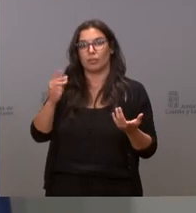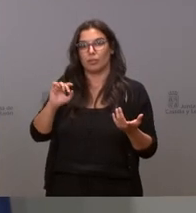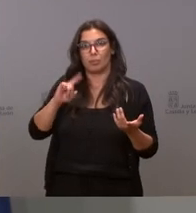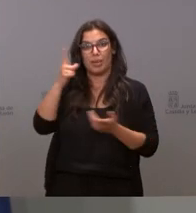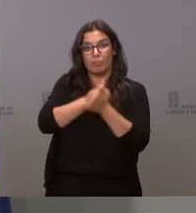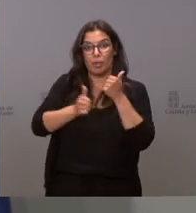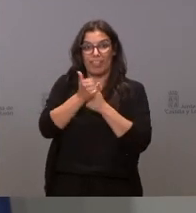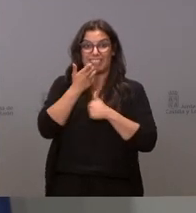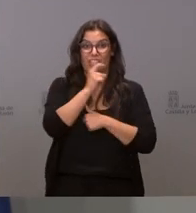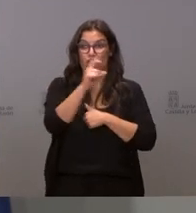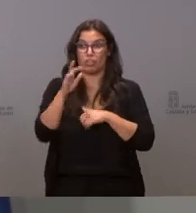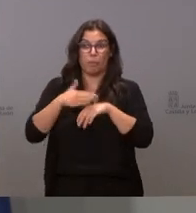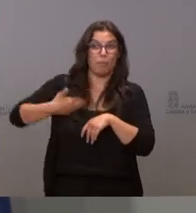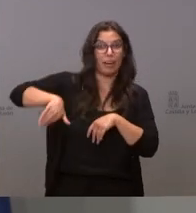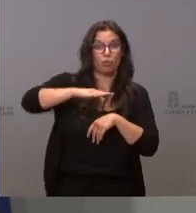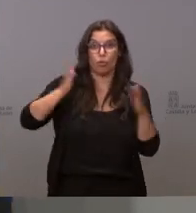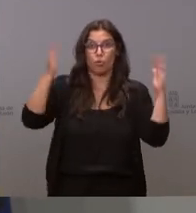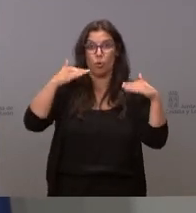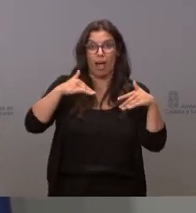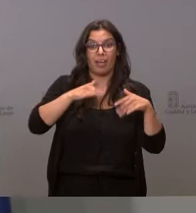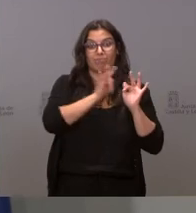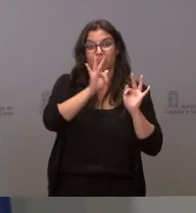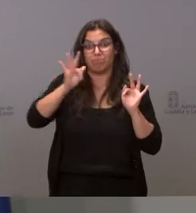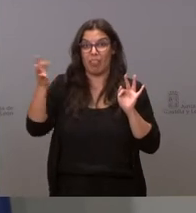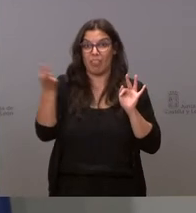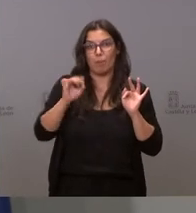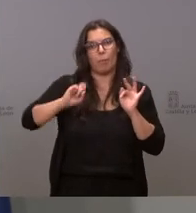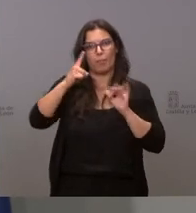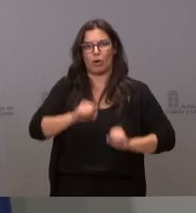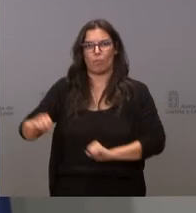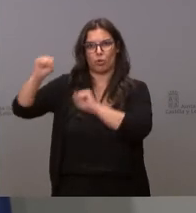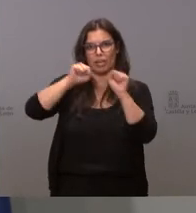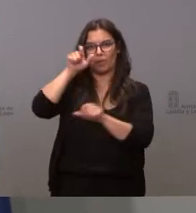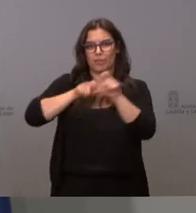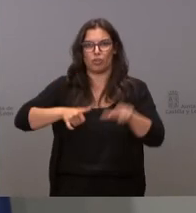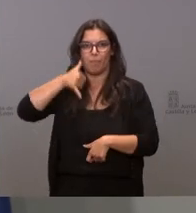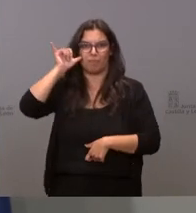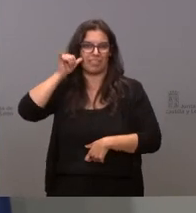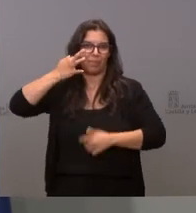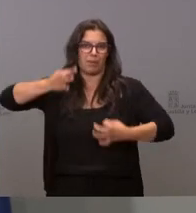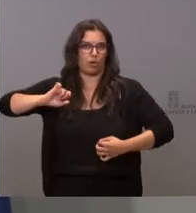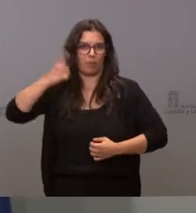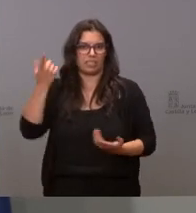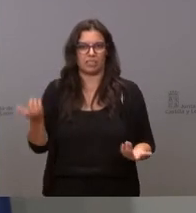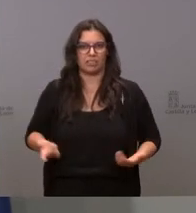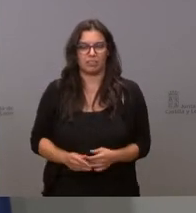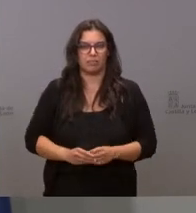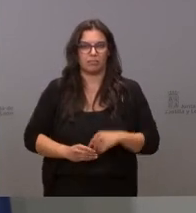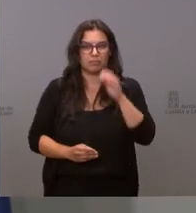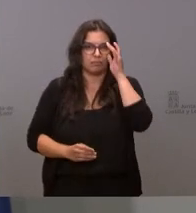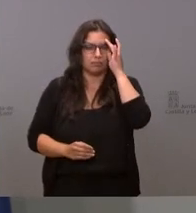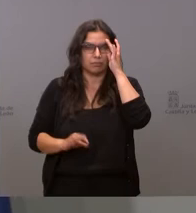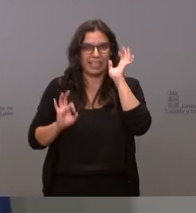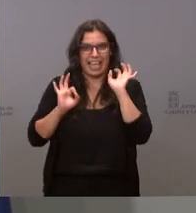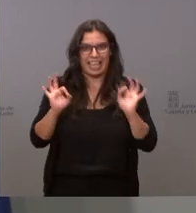de que no haya dosis suficiente hacerlo protegiendo en primer lugar a quien más riesgo tiene de perder la vida es así es un